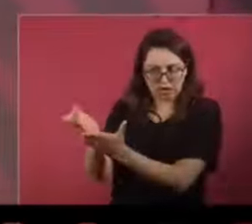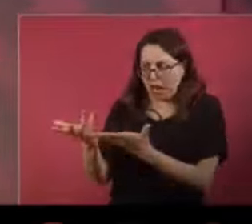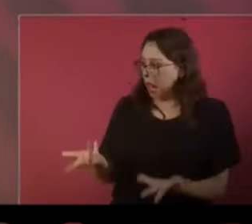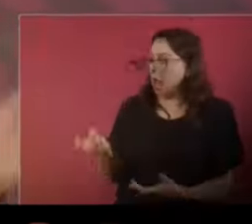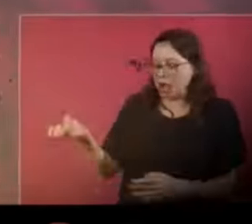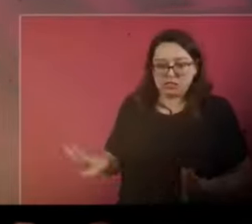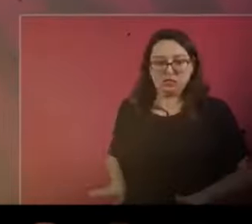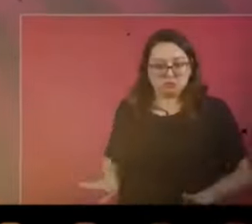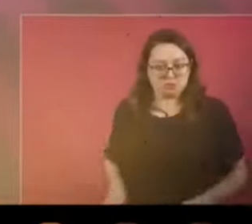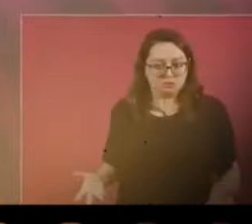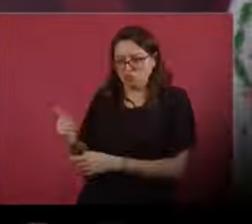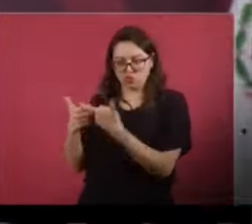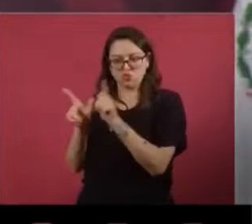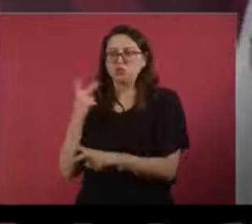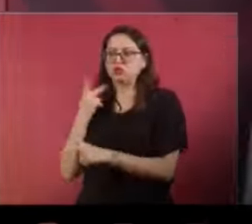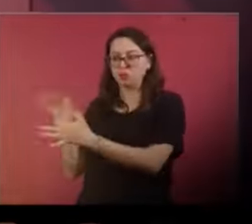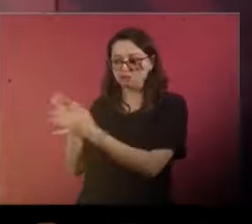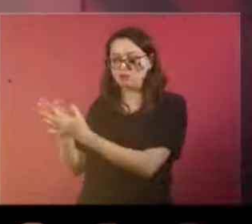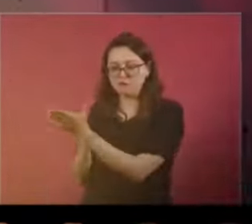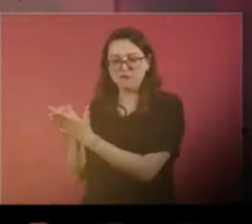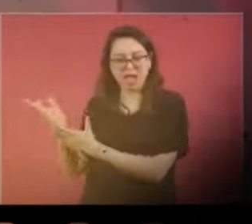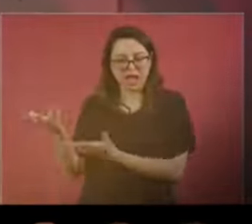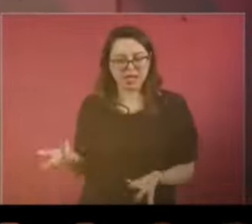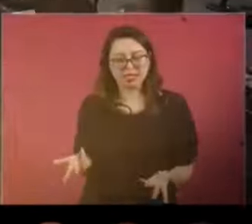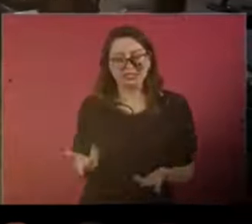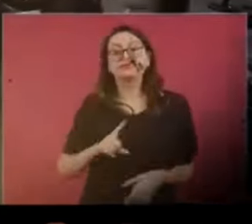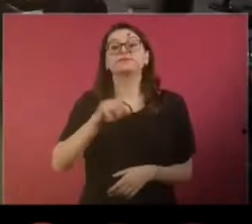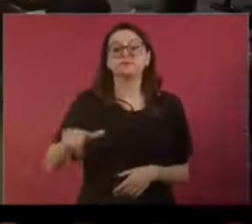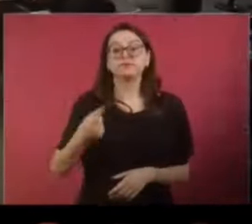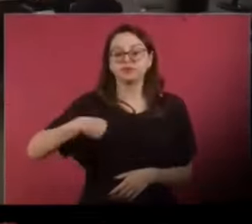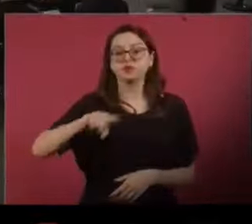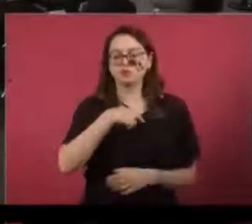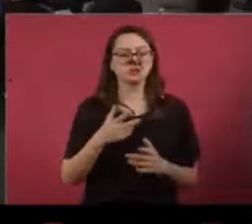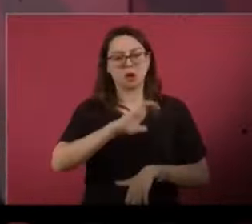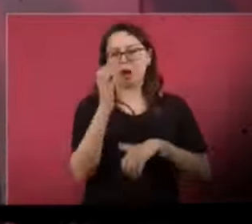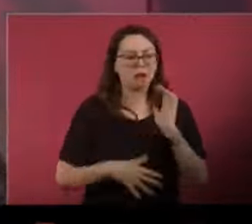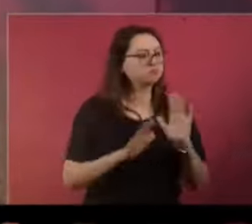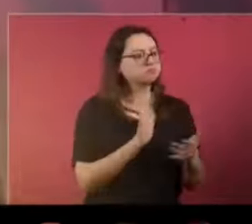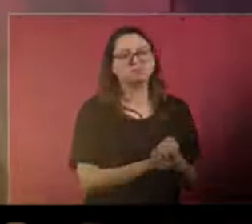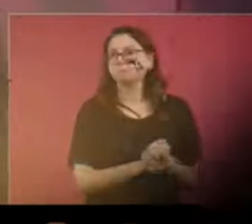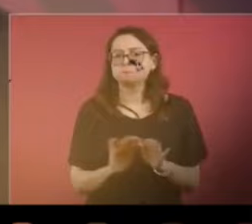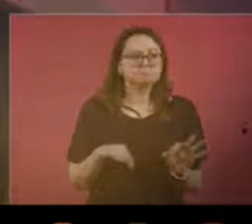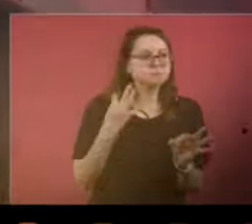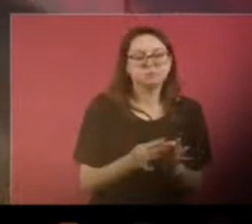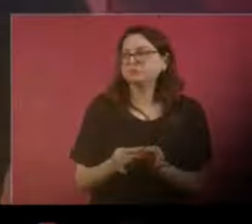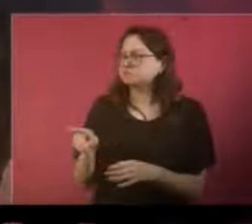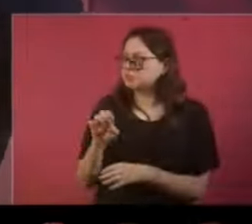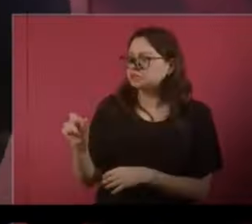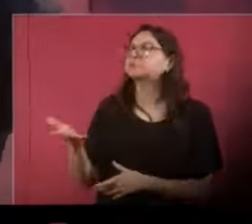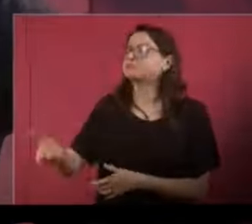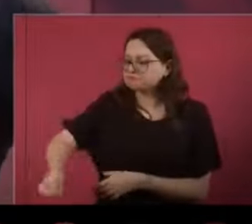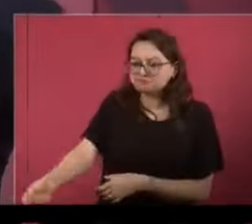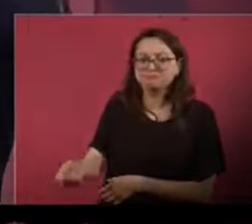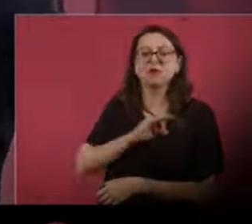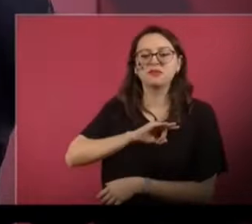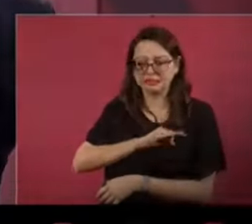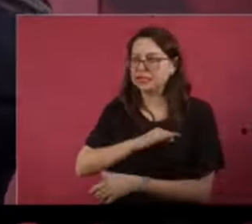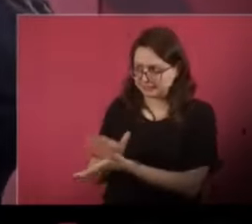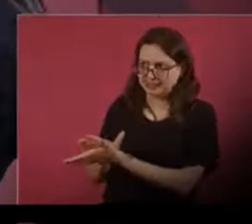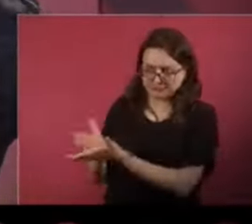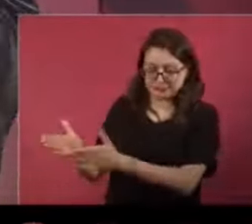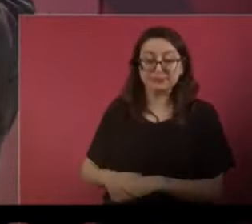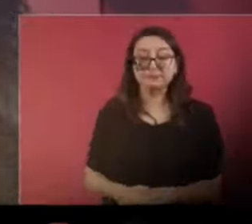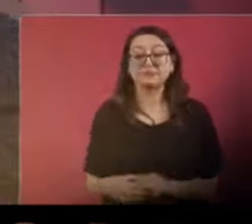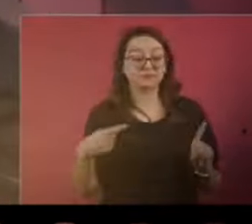había propuesto, por este candidato. Y ya cuando salimos, lo felicité, le digo, muy bien. Y ya se siguió Anaya